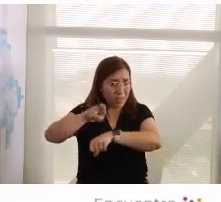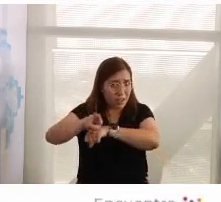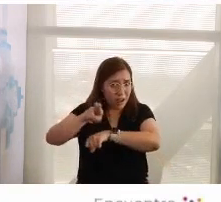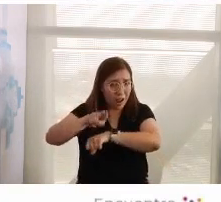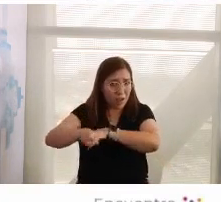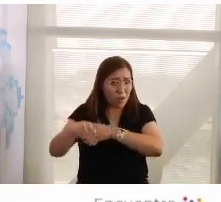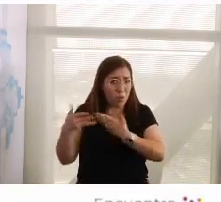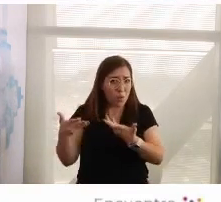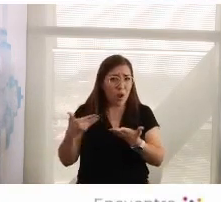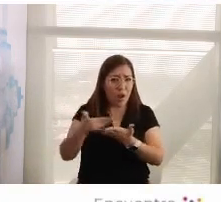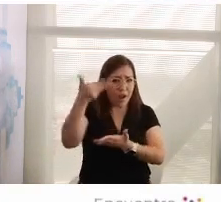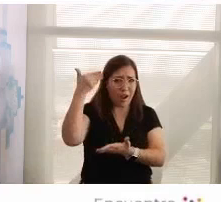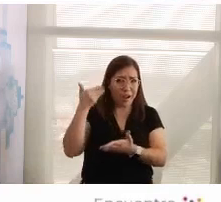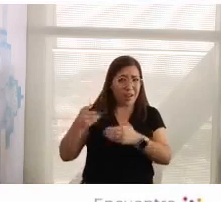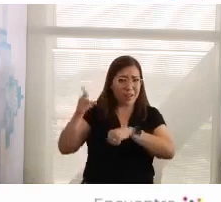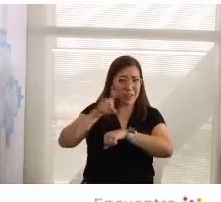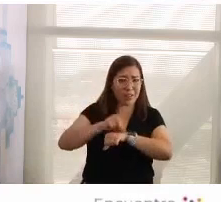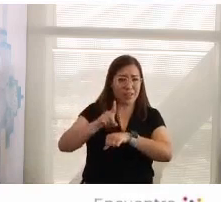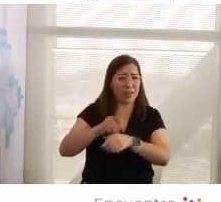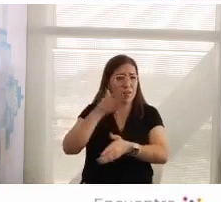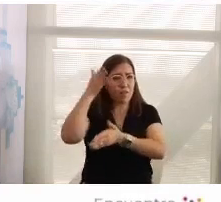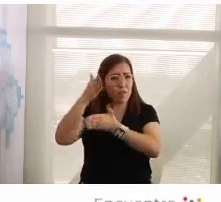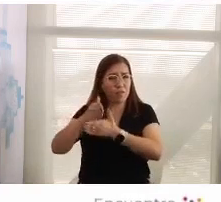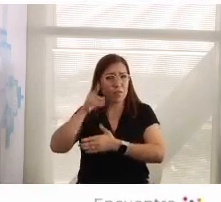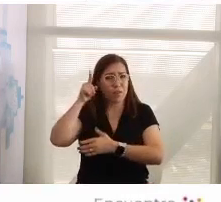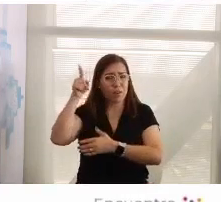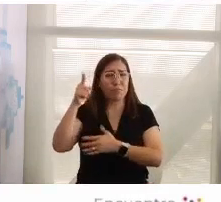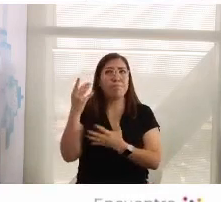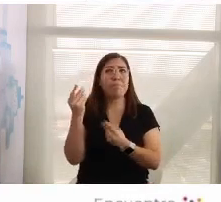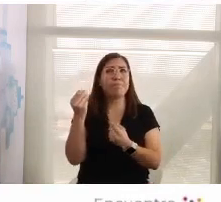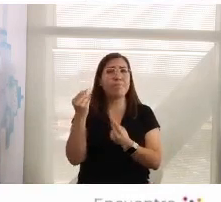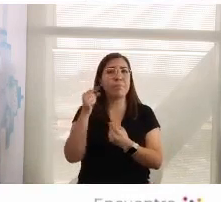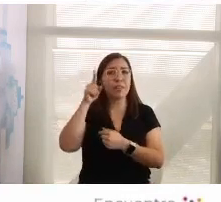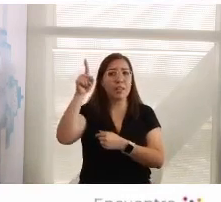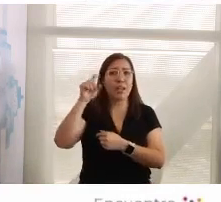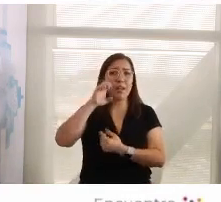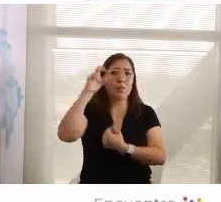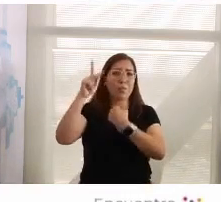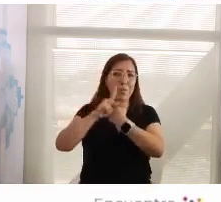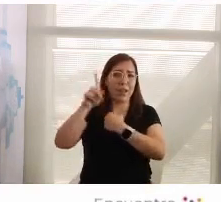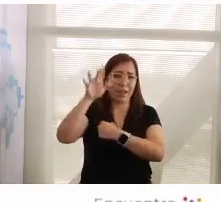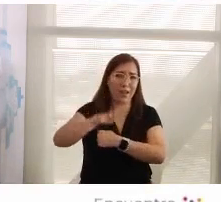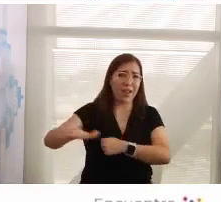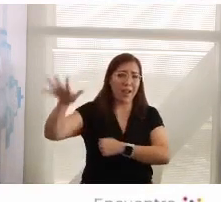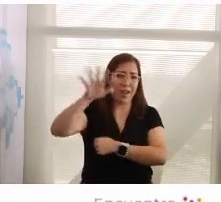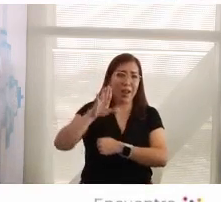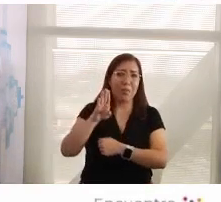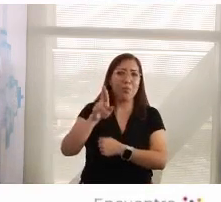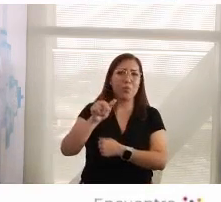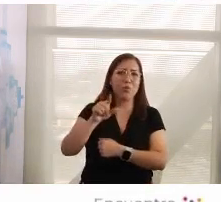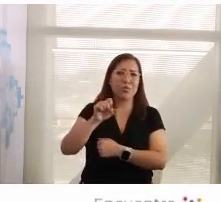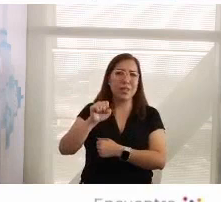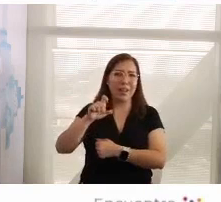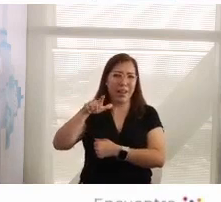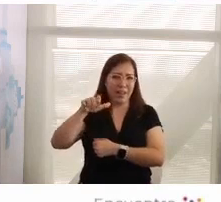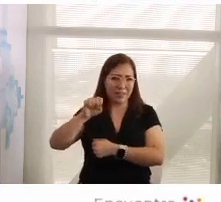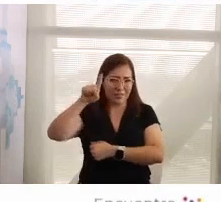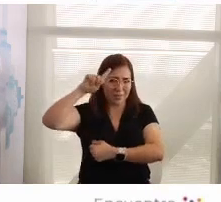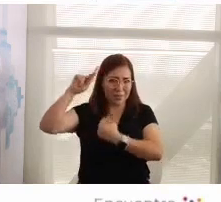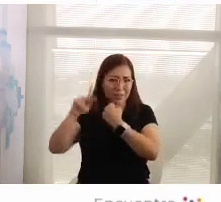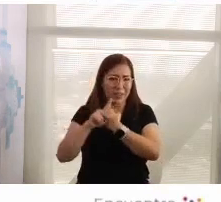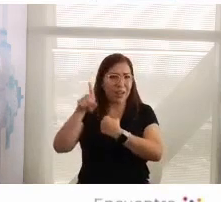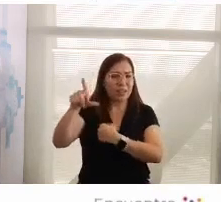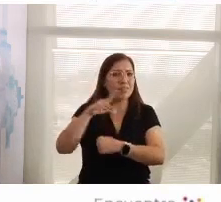Días atrás estuvimos en la Unión Europea, en la Unión Europea, en Bruselas y uno de los, el que era